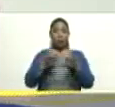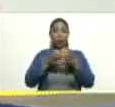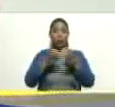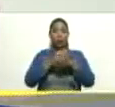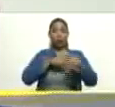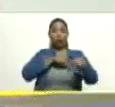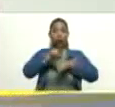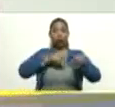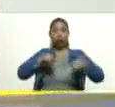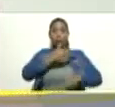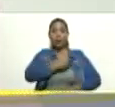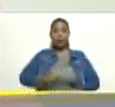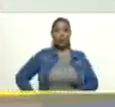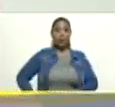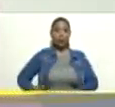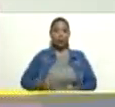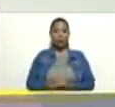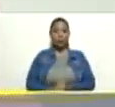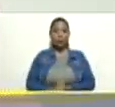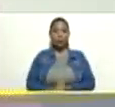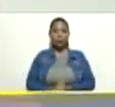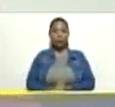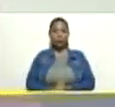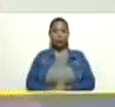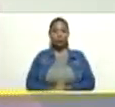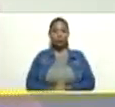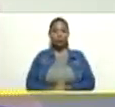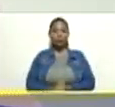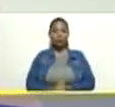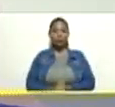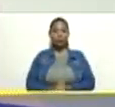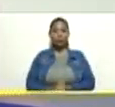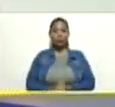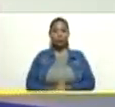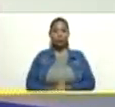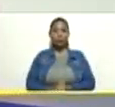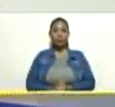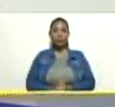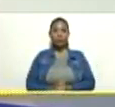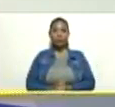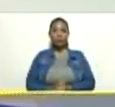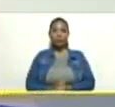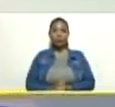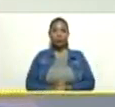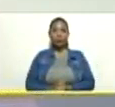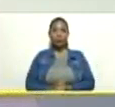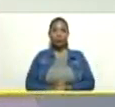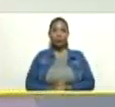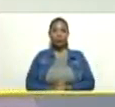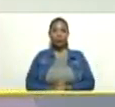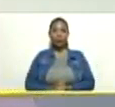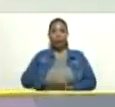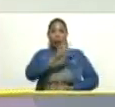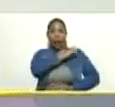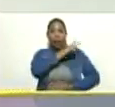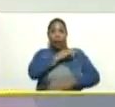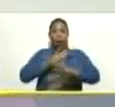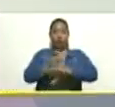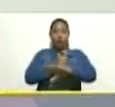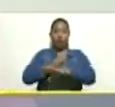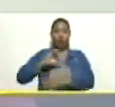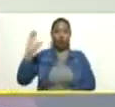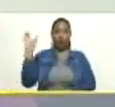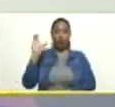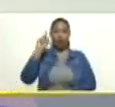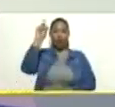Carmen Teresa Meléndez Rivas, jefe de gobierno de Caracas,